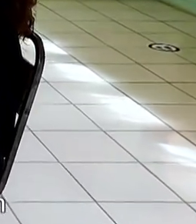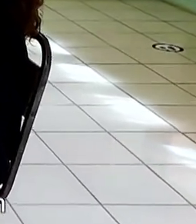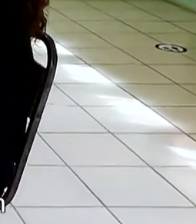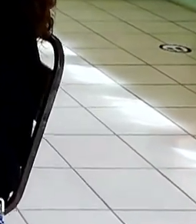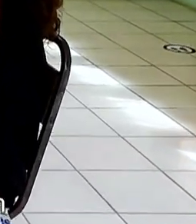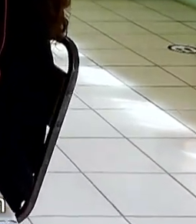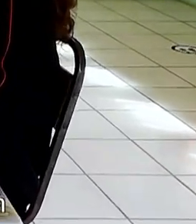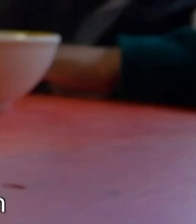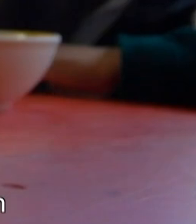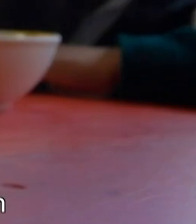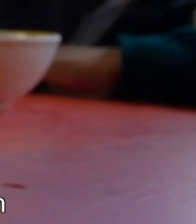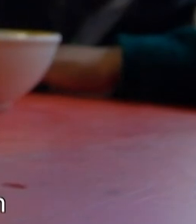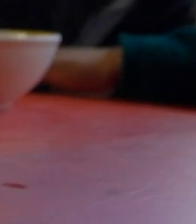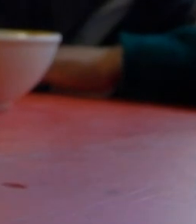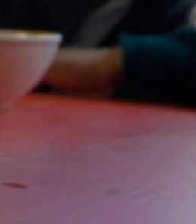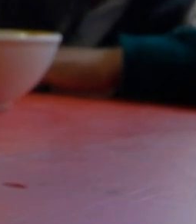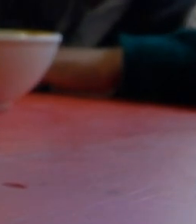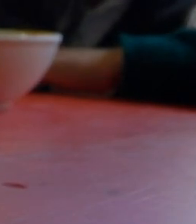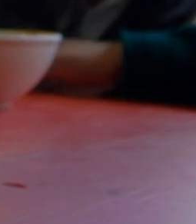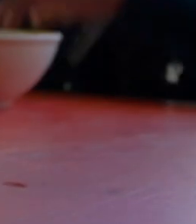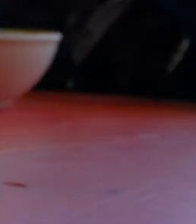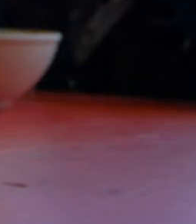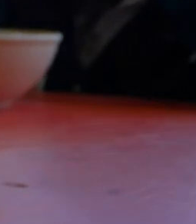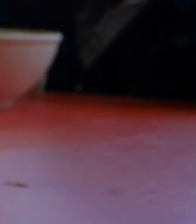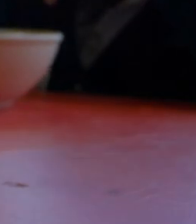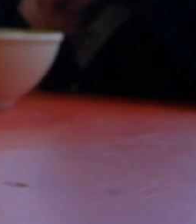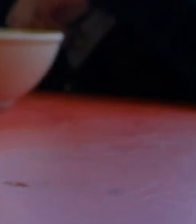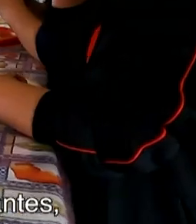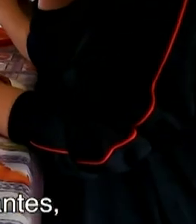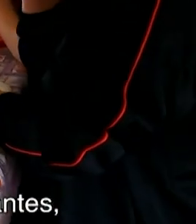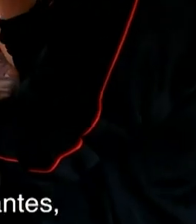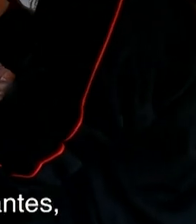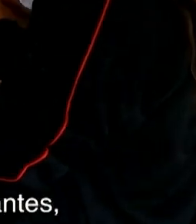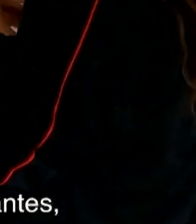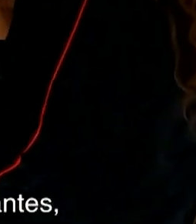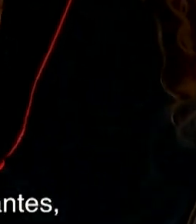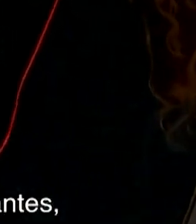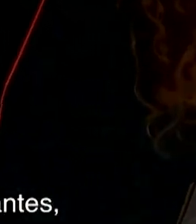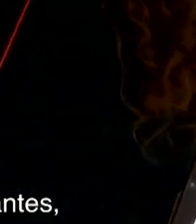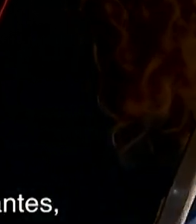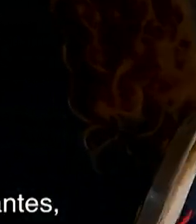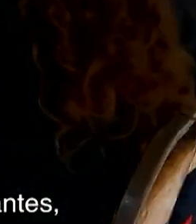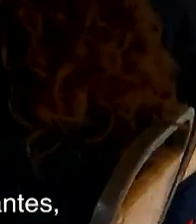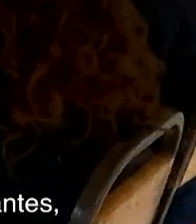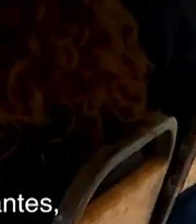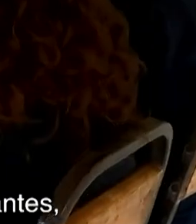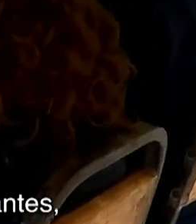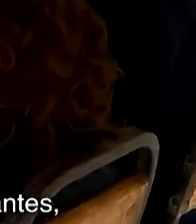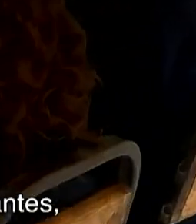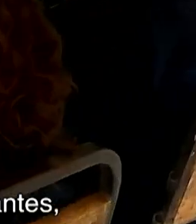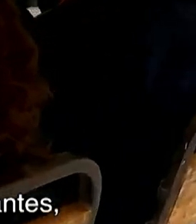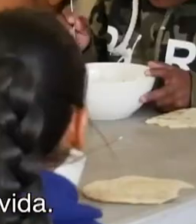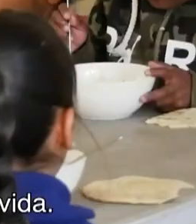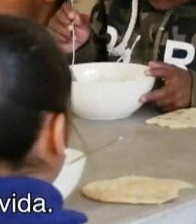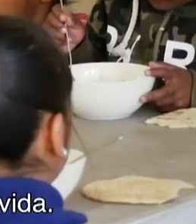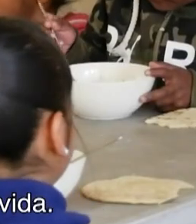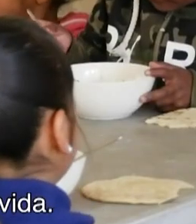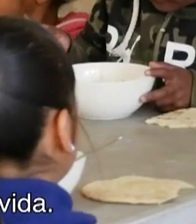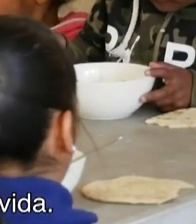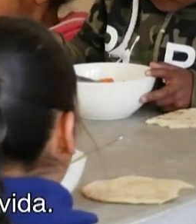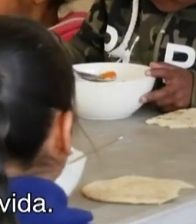pasado 30 de septiembre se publicaron en el Diario Oficial de la Federación las medidas que garantizan a las y los estudiantes